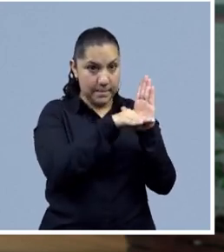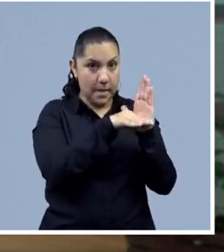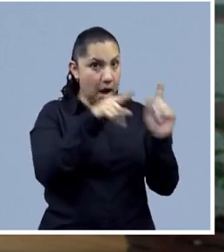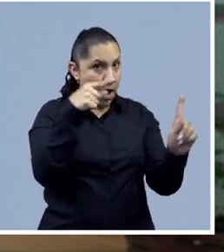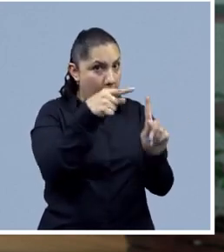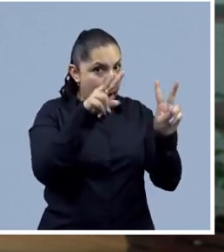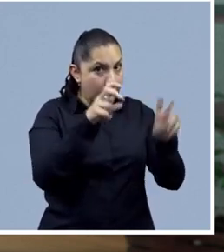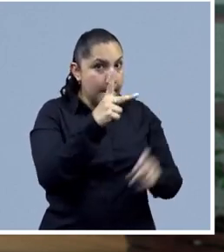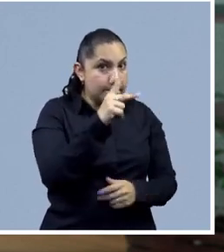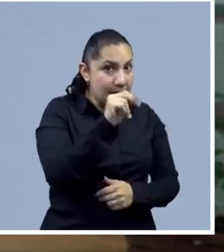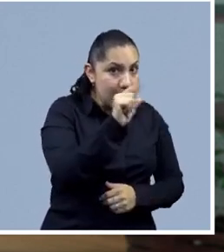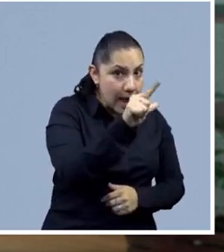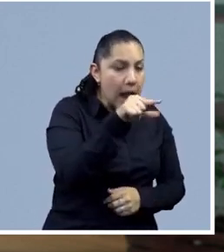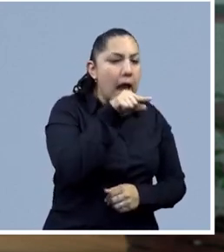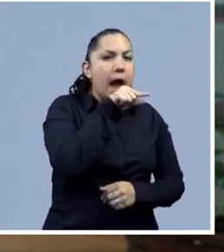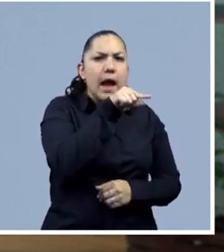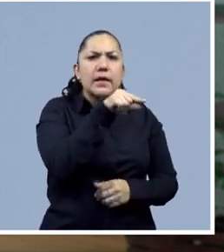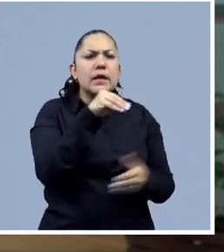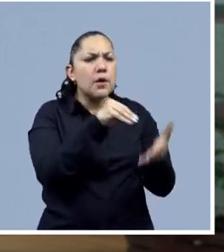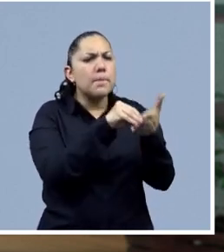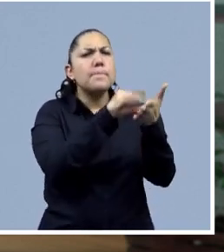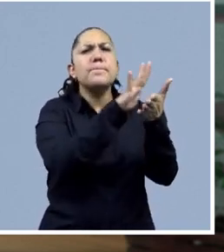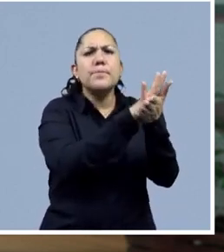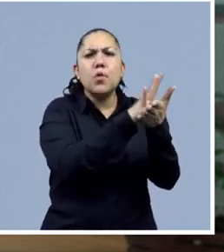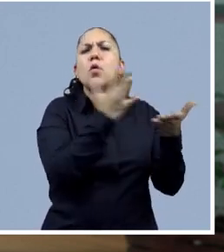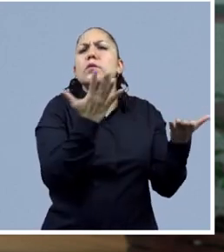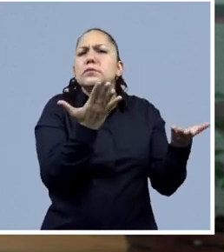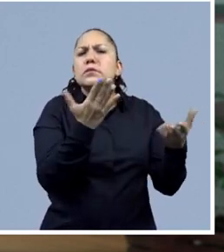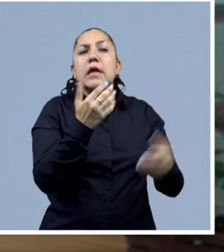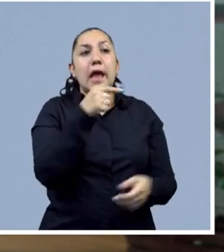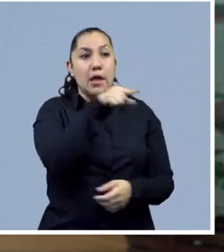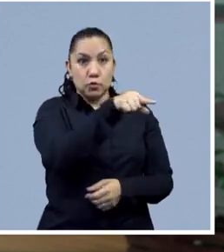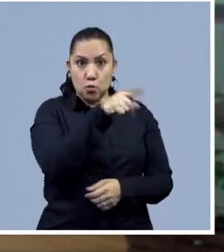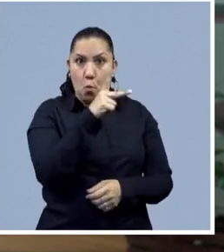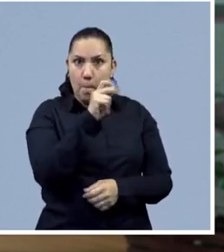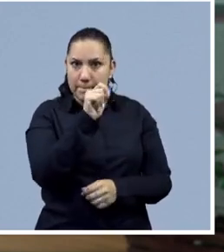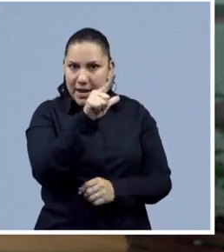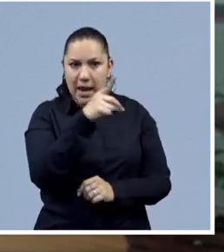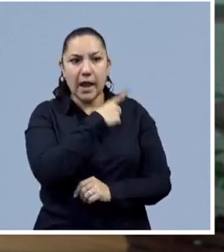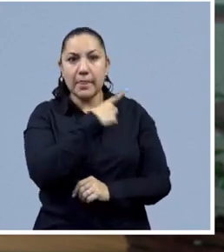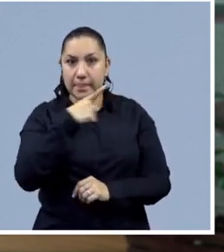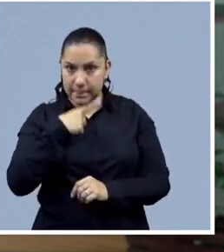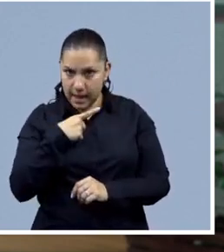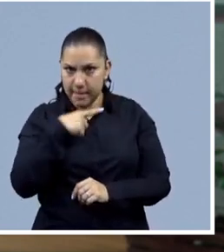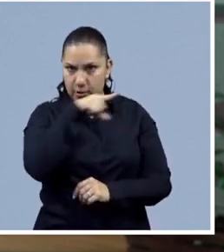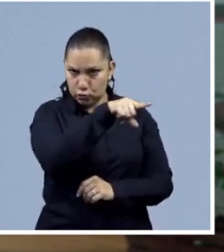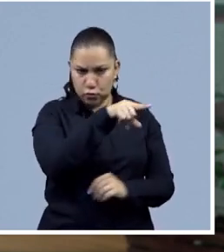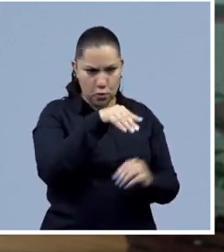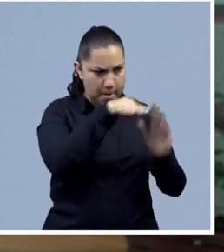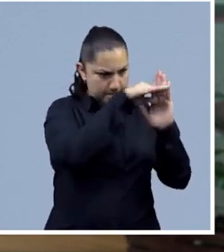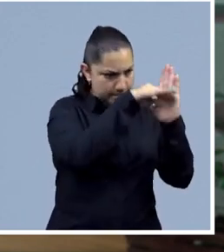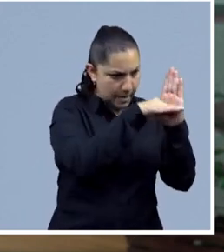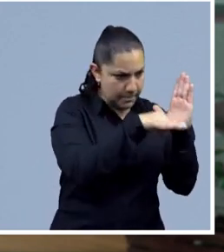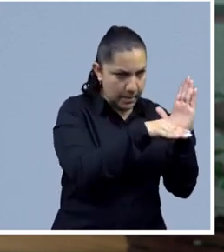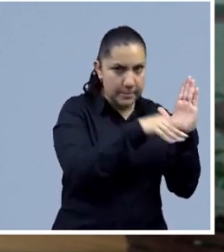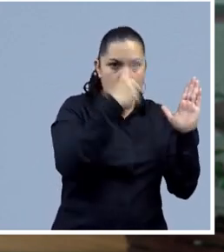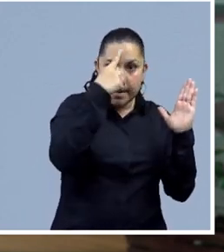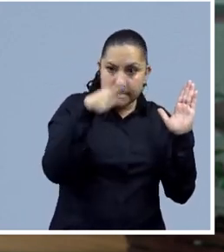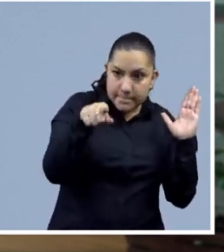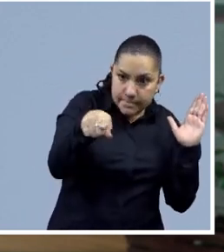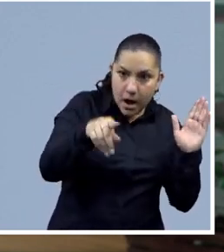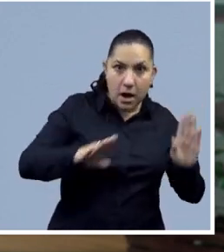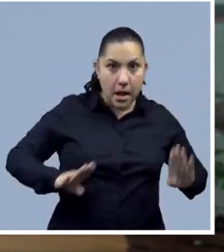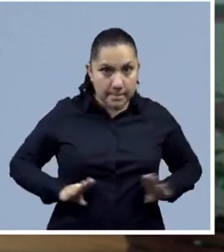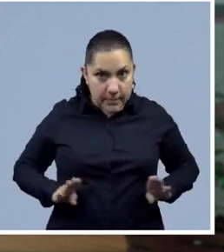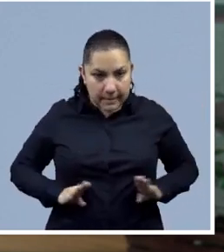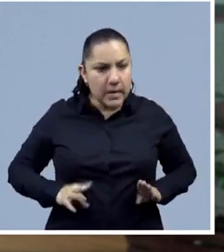que se restrinja la descripción del tipo penal para poder, de alguna forma, acotar las conductas a